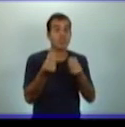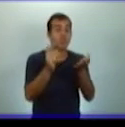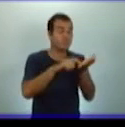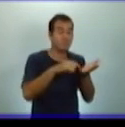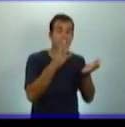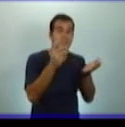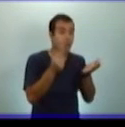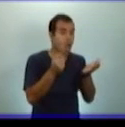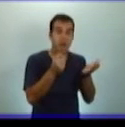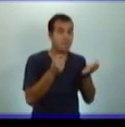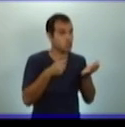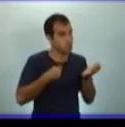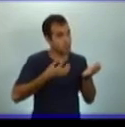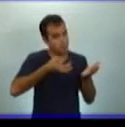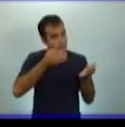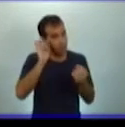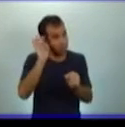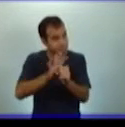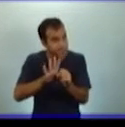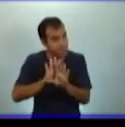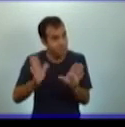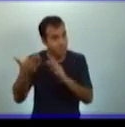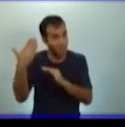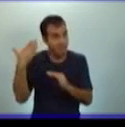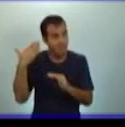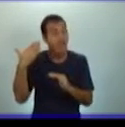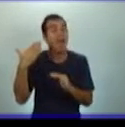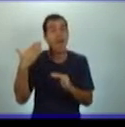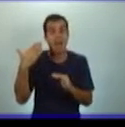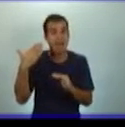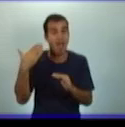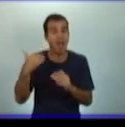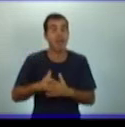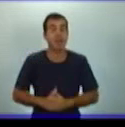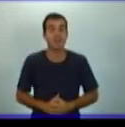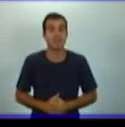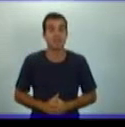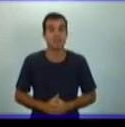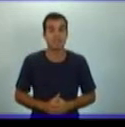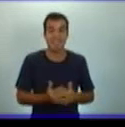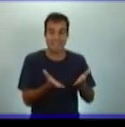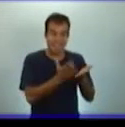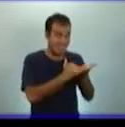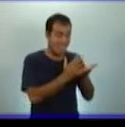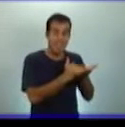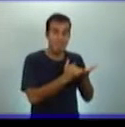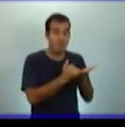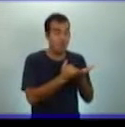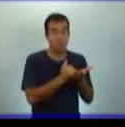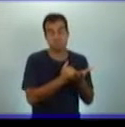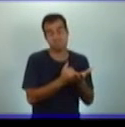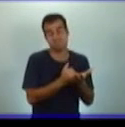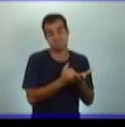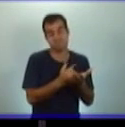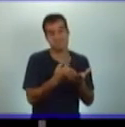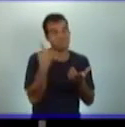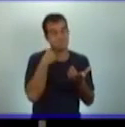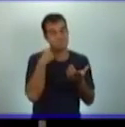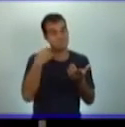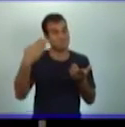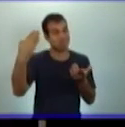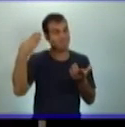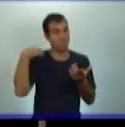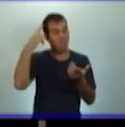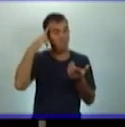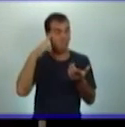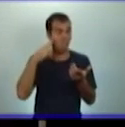te lo comenté al inicio. No, el libro no está actualizado hasta hoy. Si no